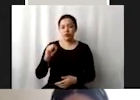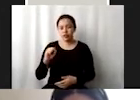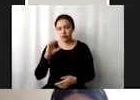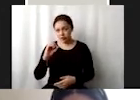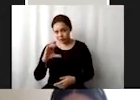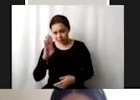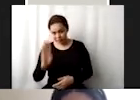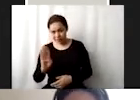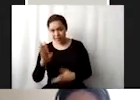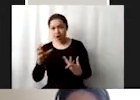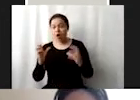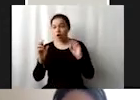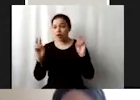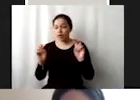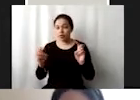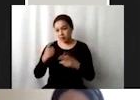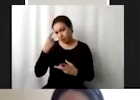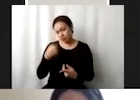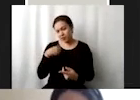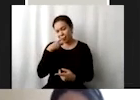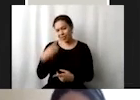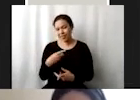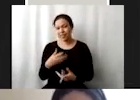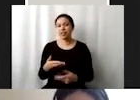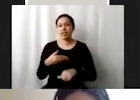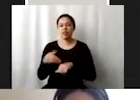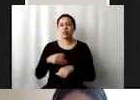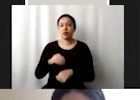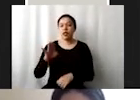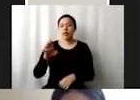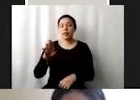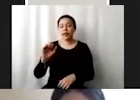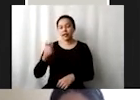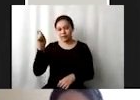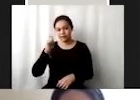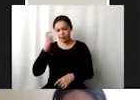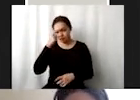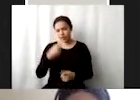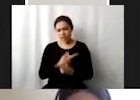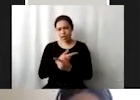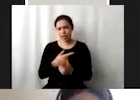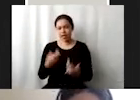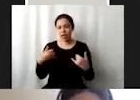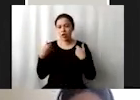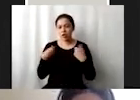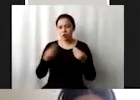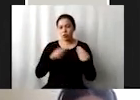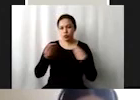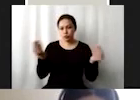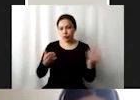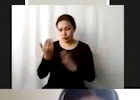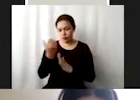temas de lo que les decía expandir el número de becas disponibles para los jóvenes también está en